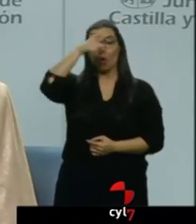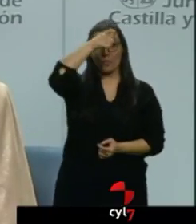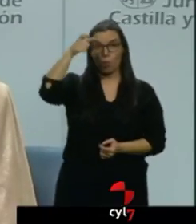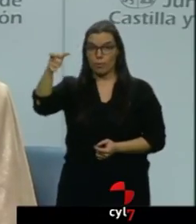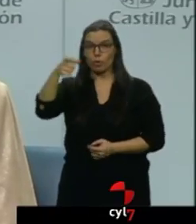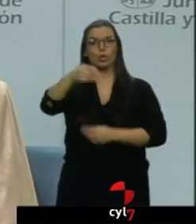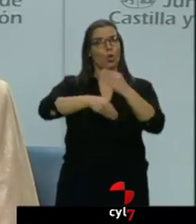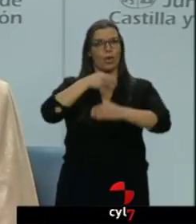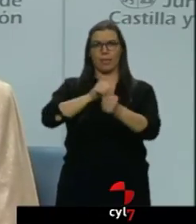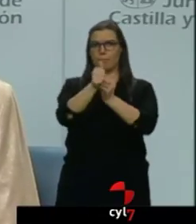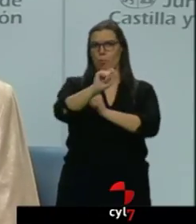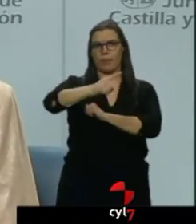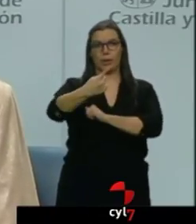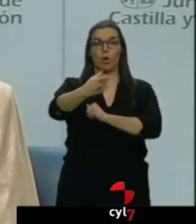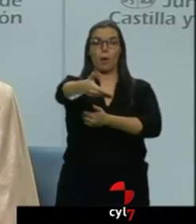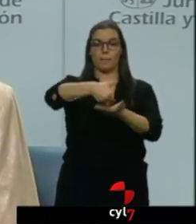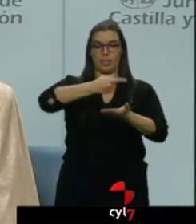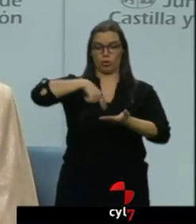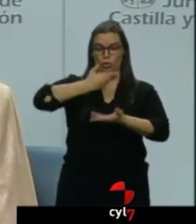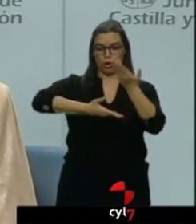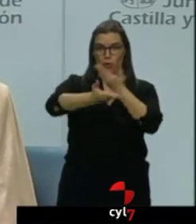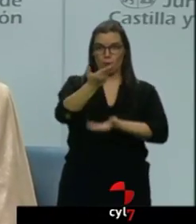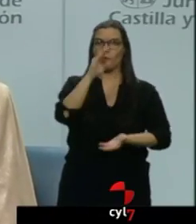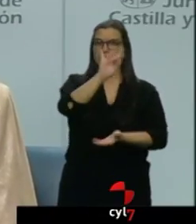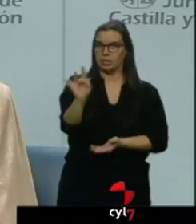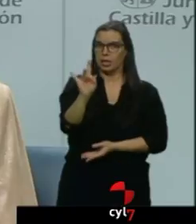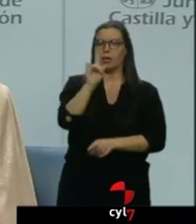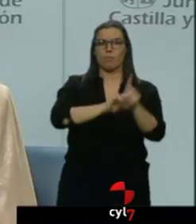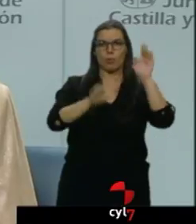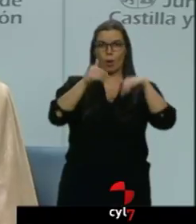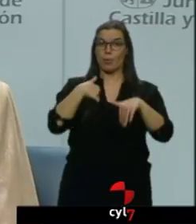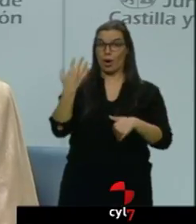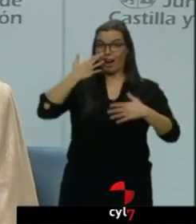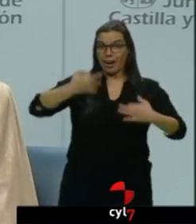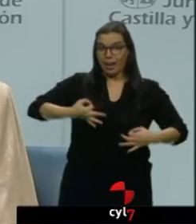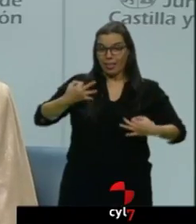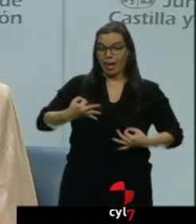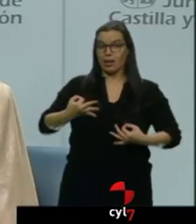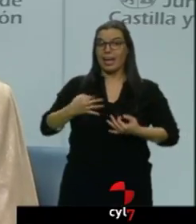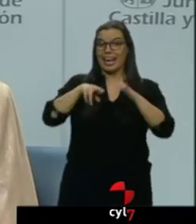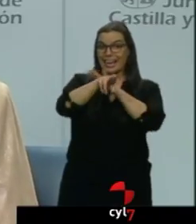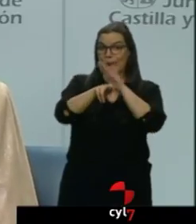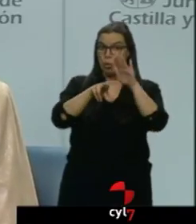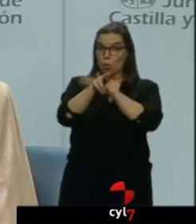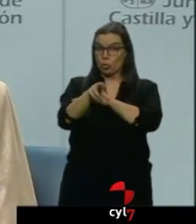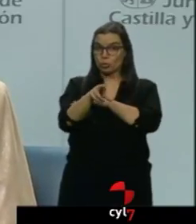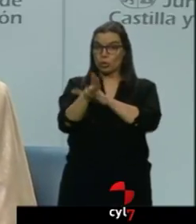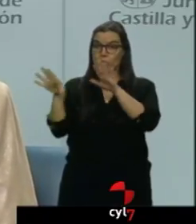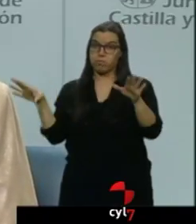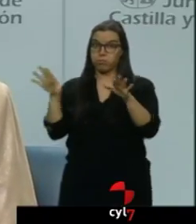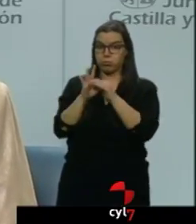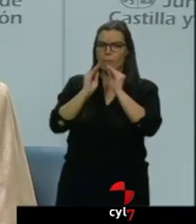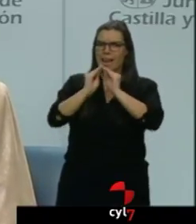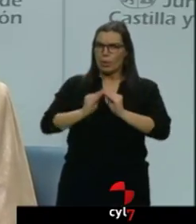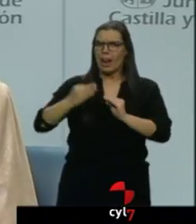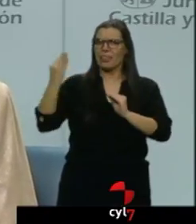pero evidentemente quien tiene que aportar recursos para este plan y quien tiene y tenía la obligación de elaborar